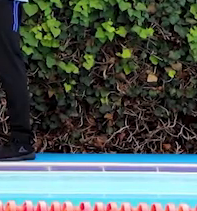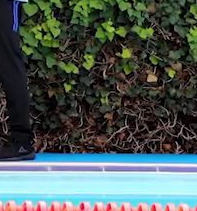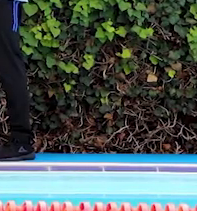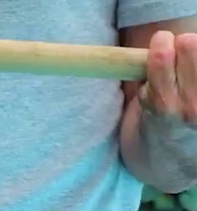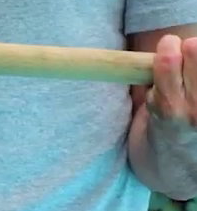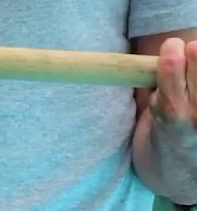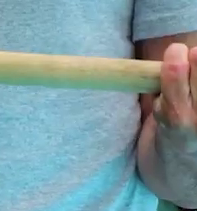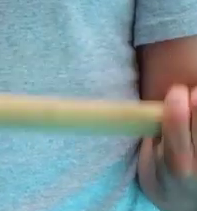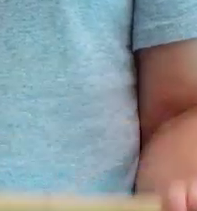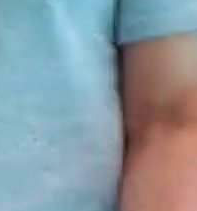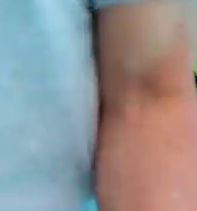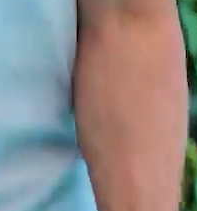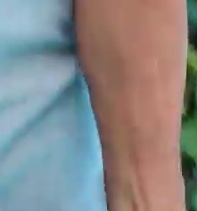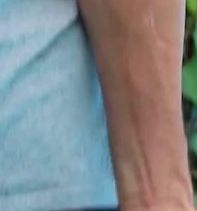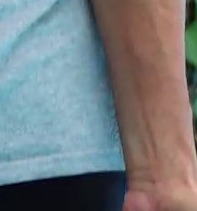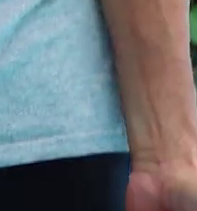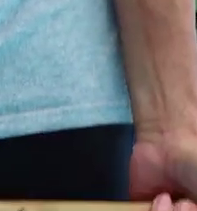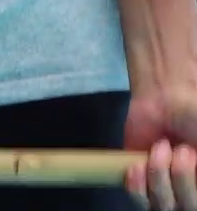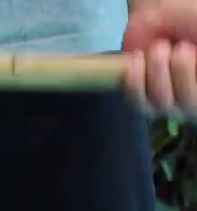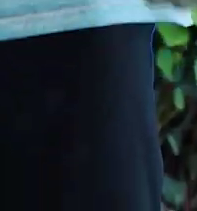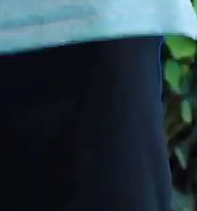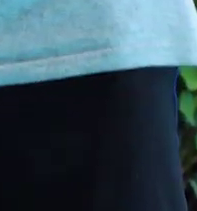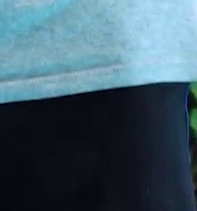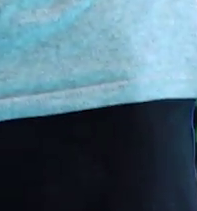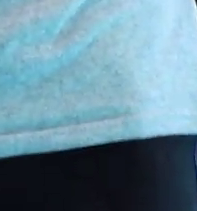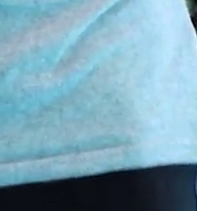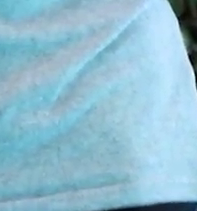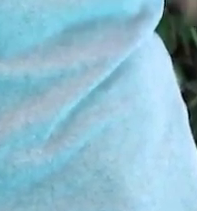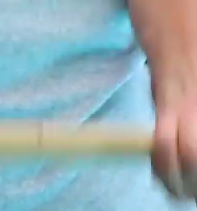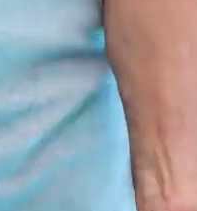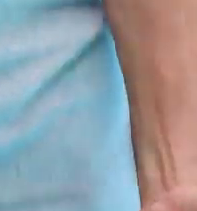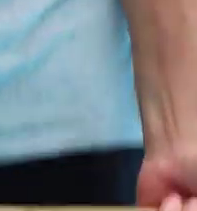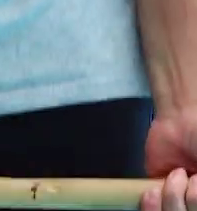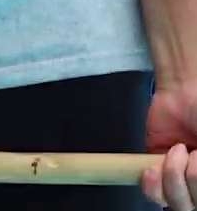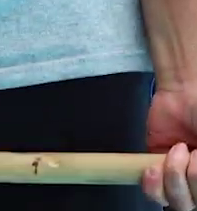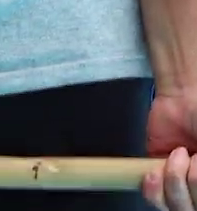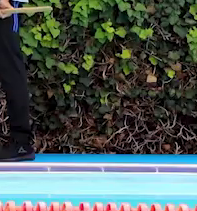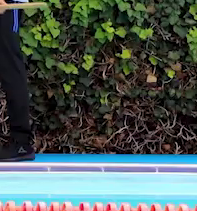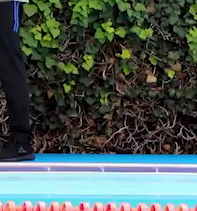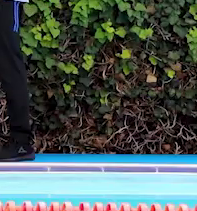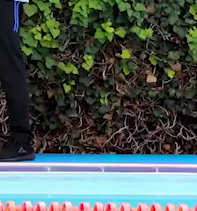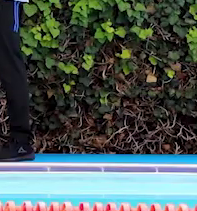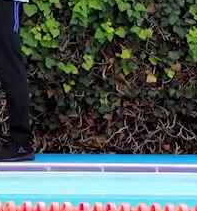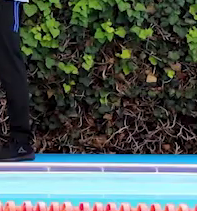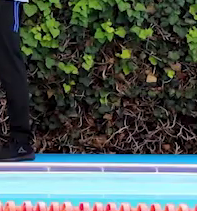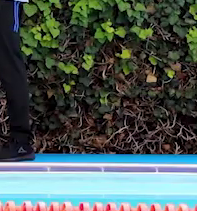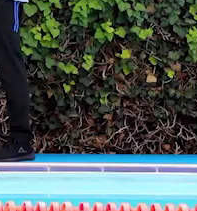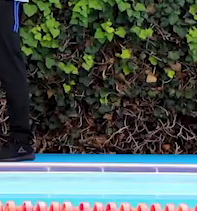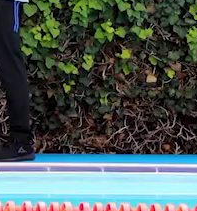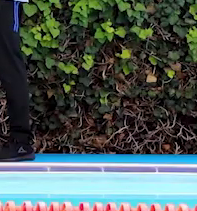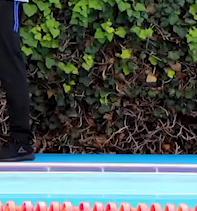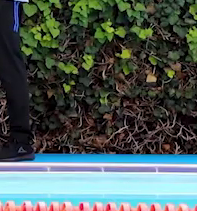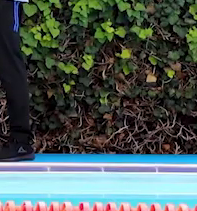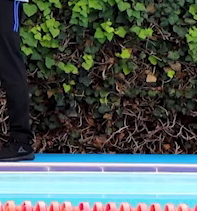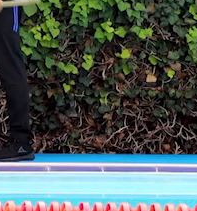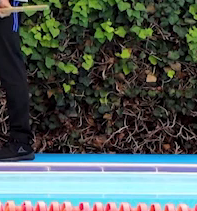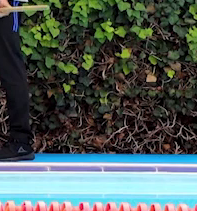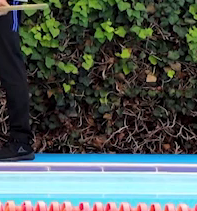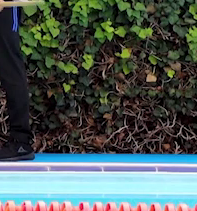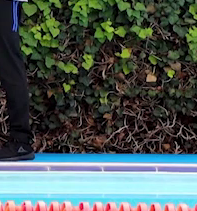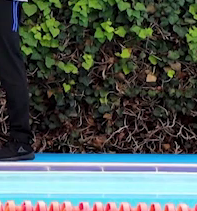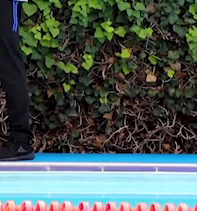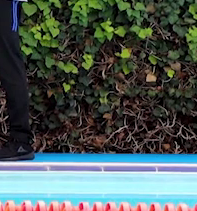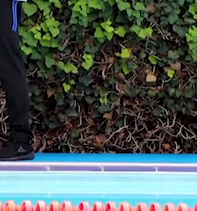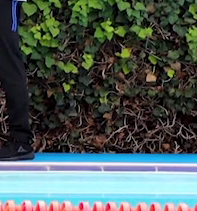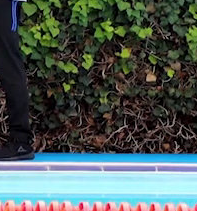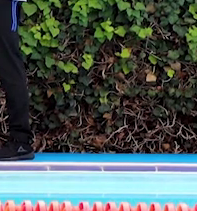grados. Y extendemos. Flexionamos y extendemos. Nuestra espalda derecha y